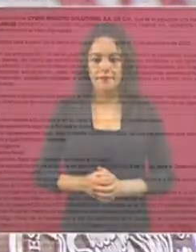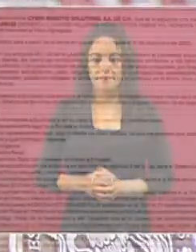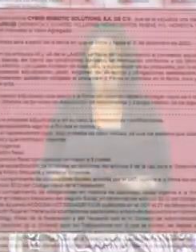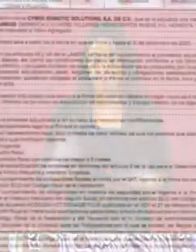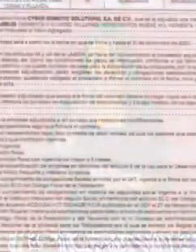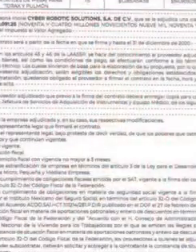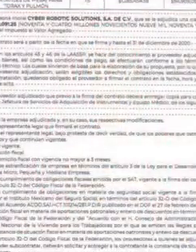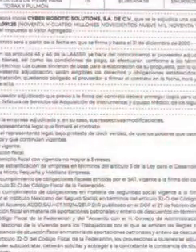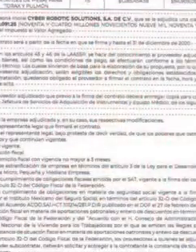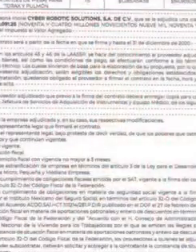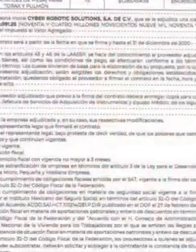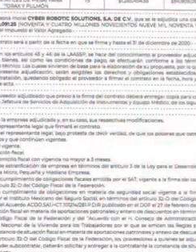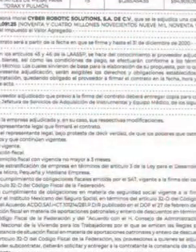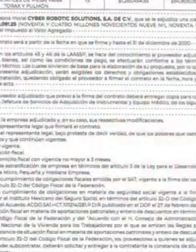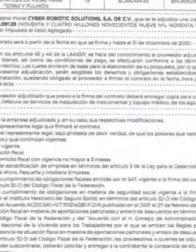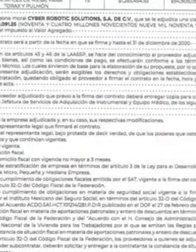confunden.